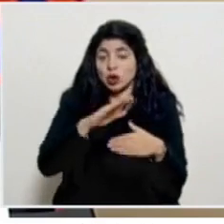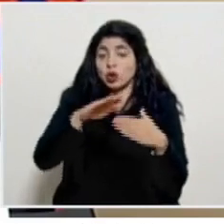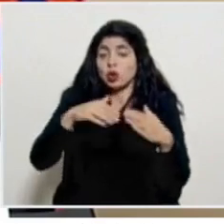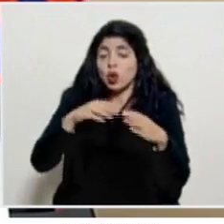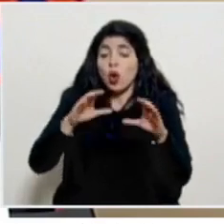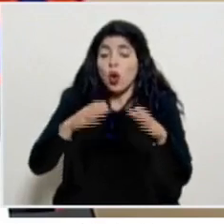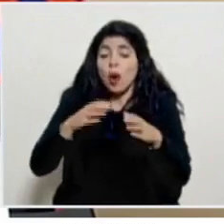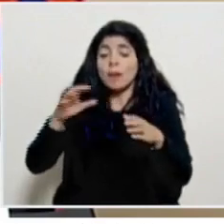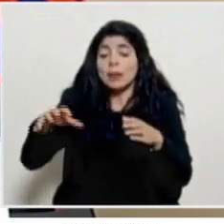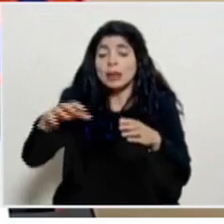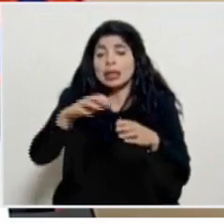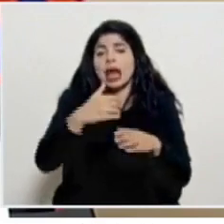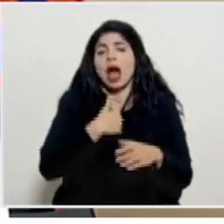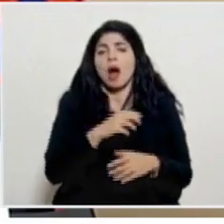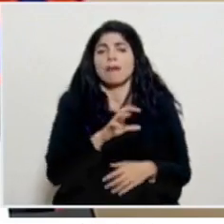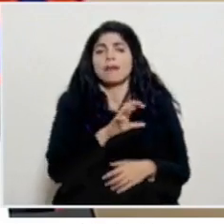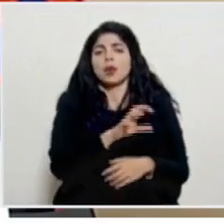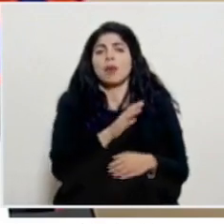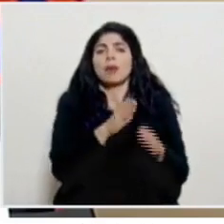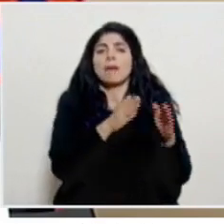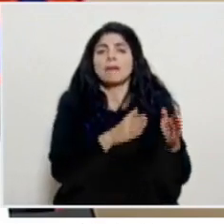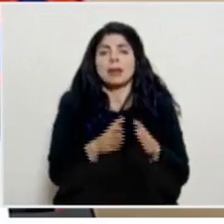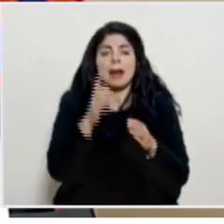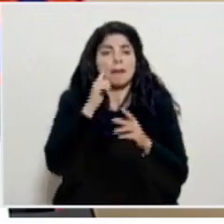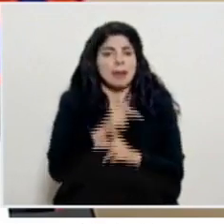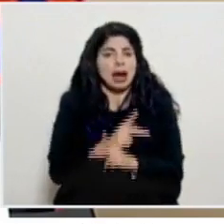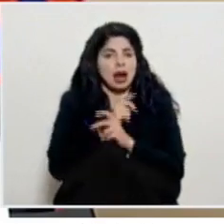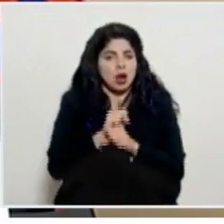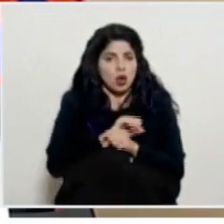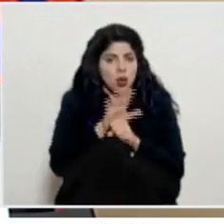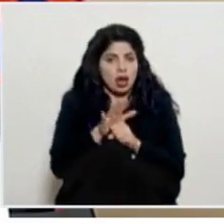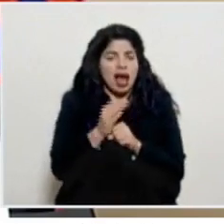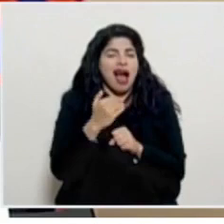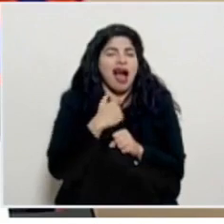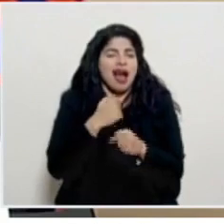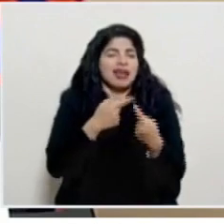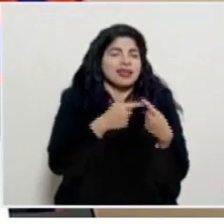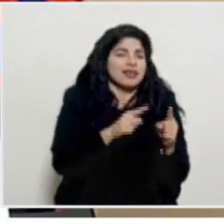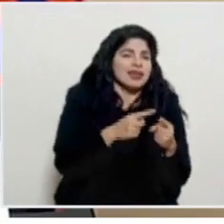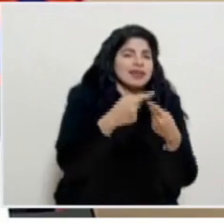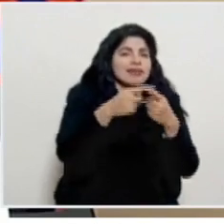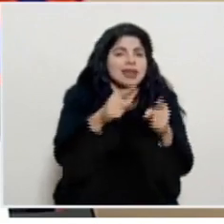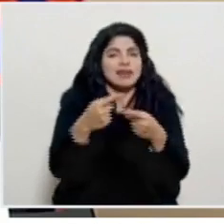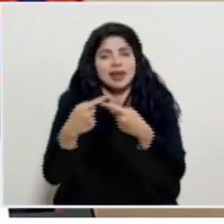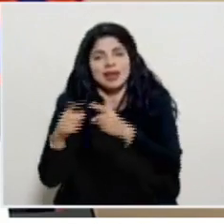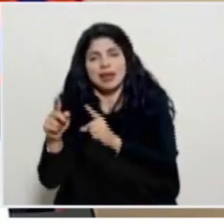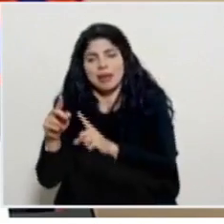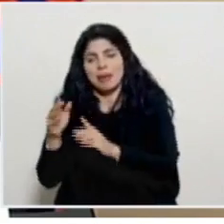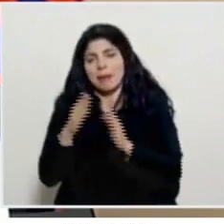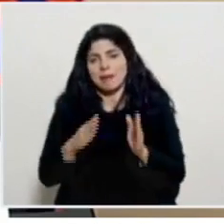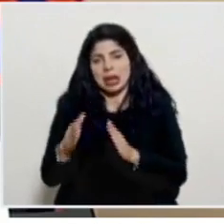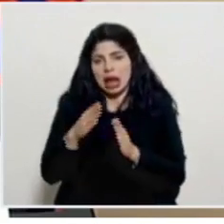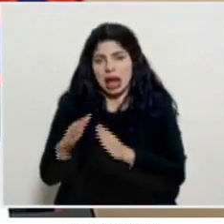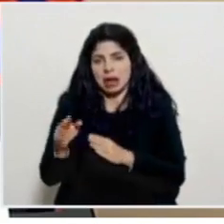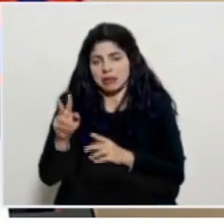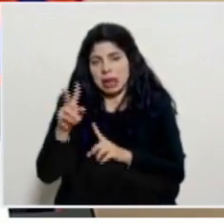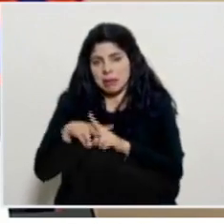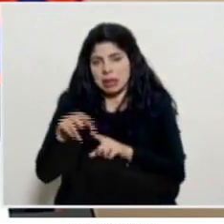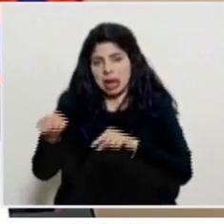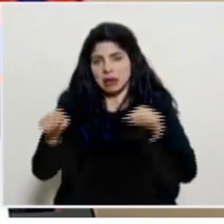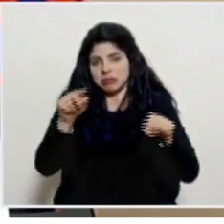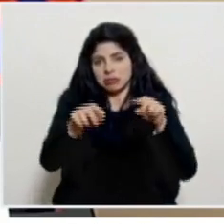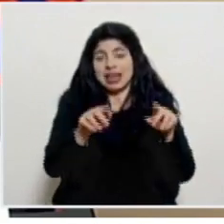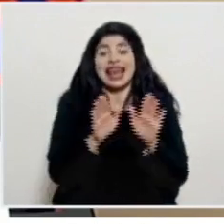tienen un plan de prevención por COVID por supuesto que hay diferencias en la aplicación de estos planes en